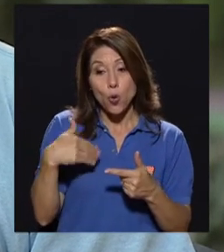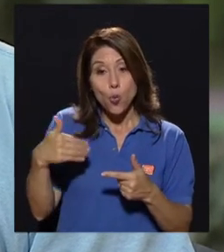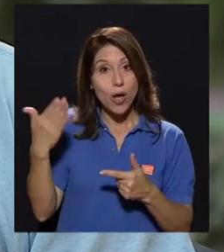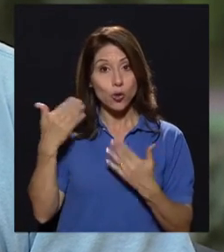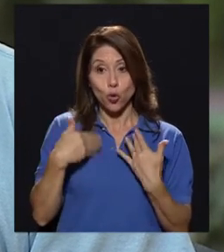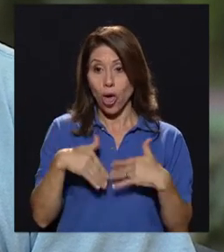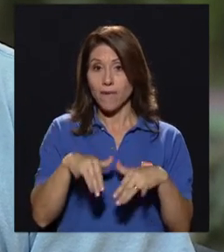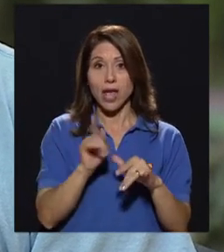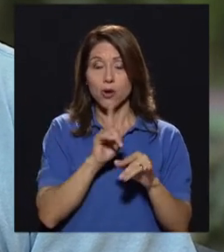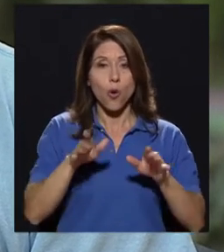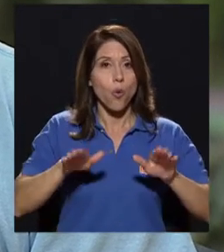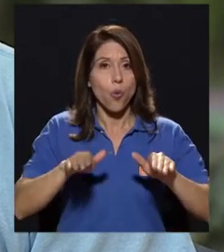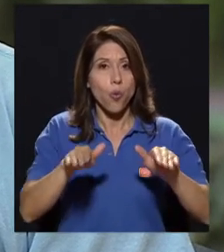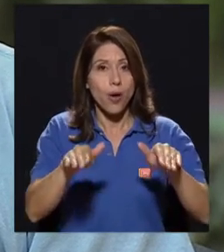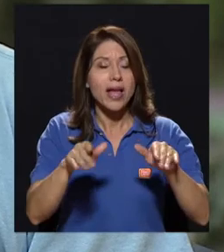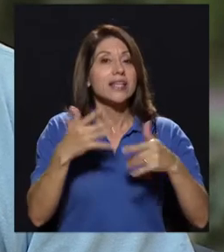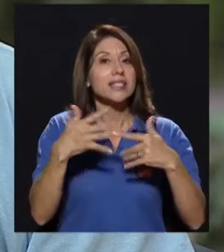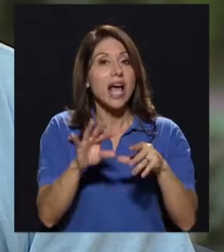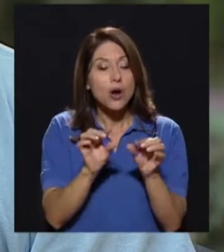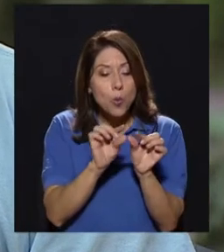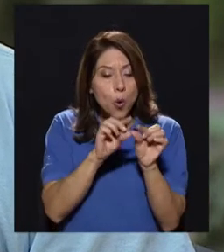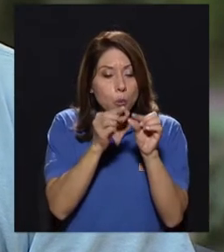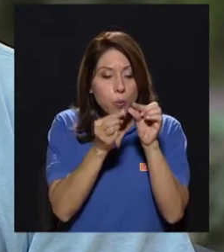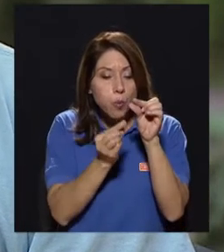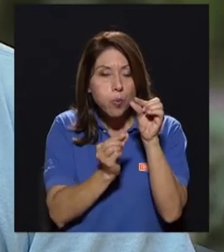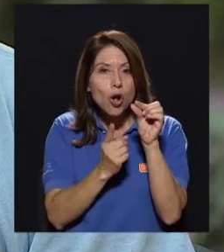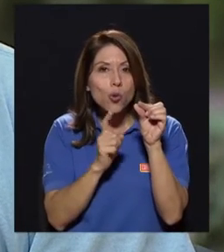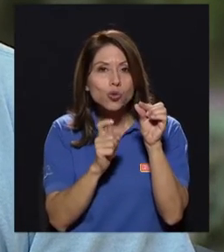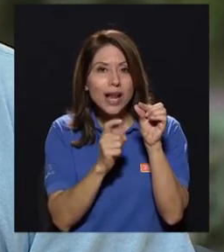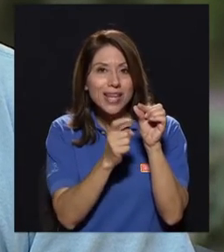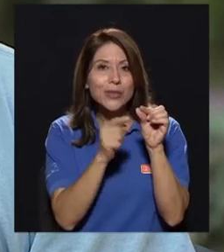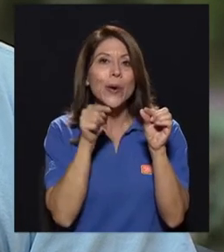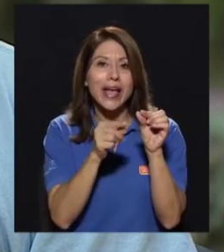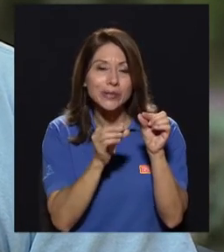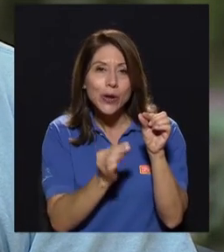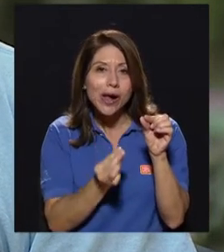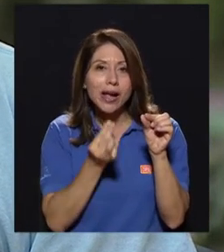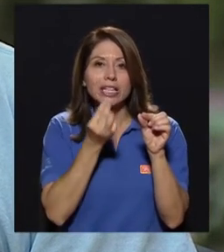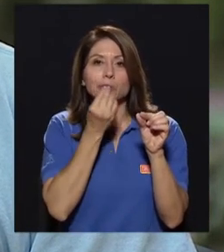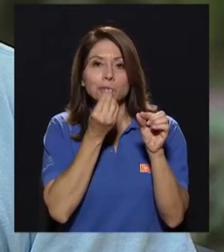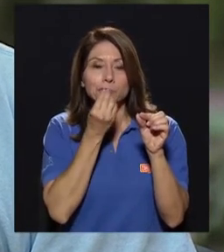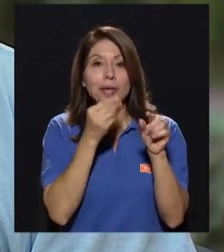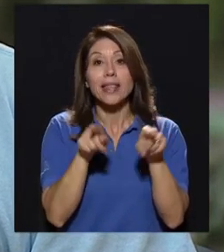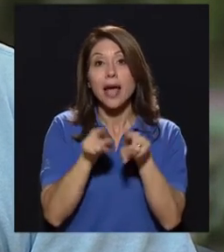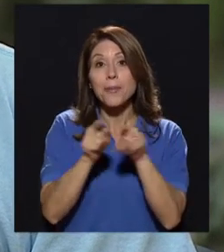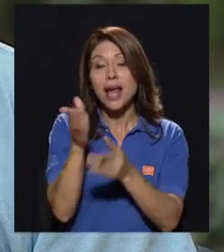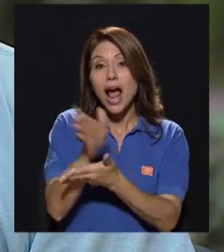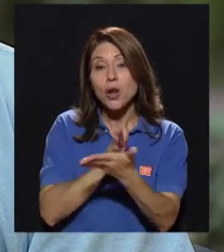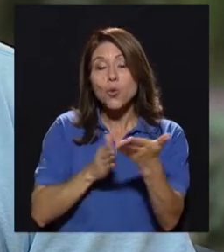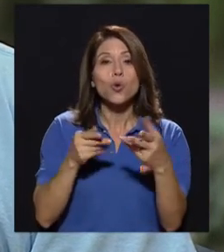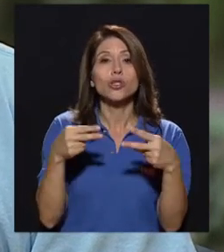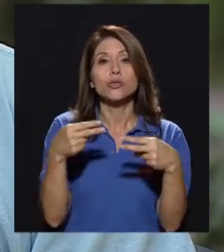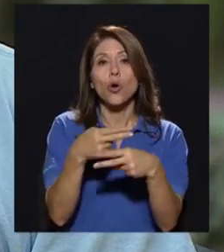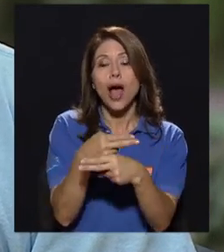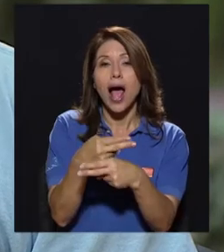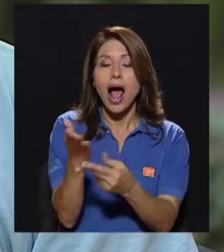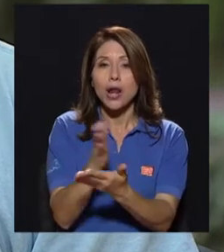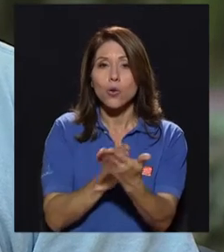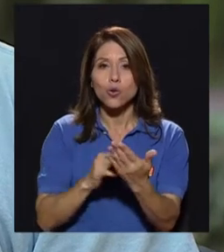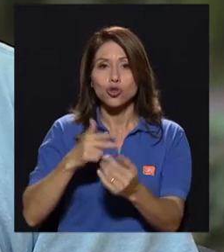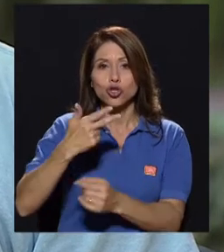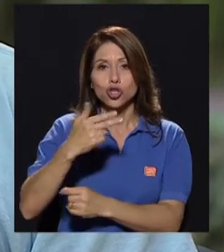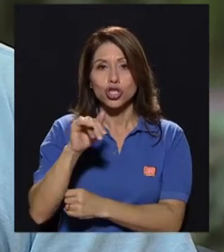o el gusanito es lo que se utiliza. También algunos grupos de chinches, algunos grupos como las hormigas,